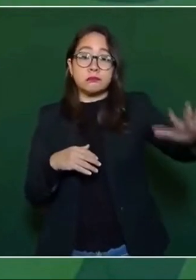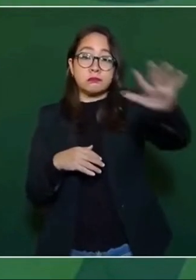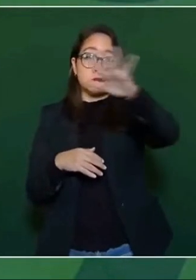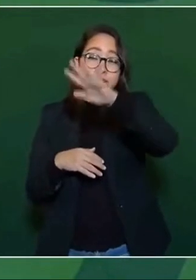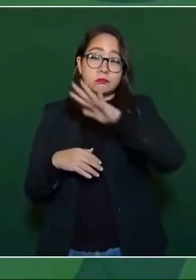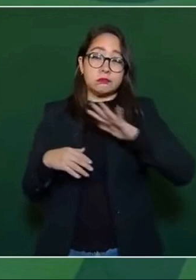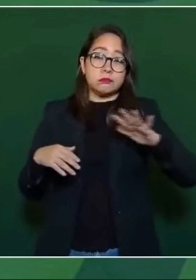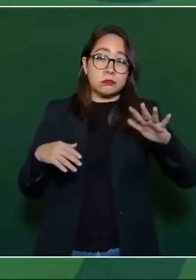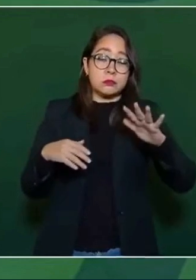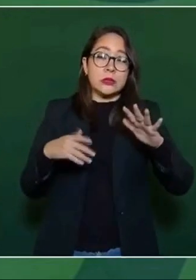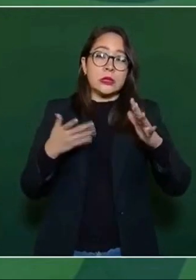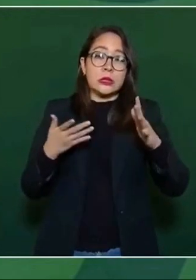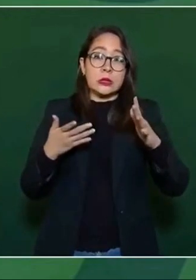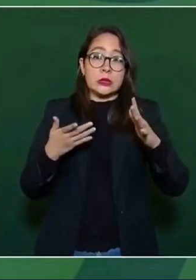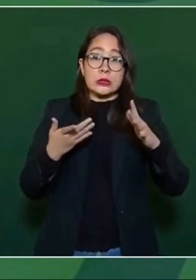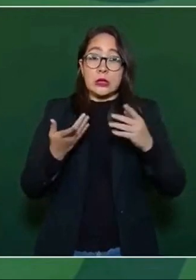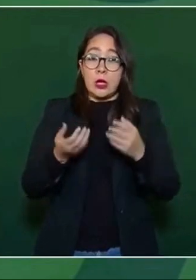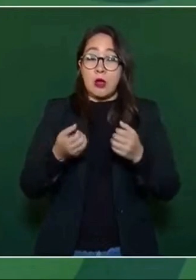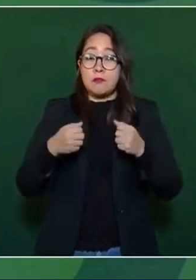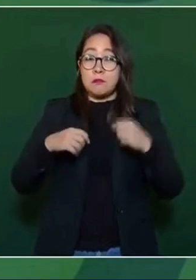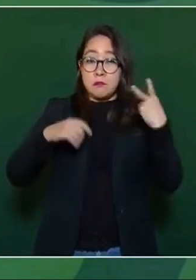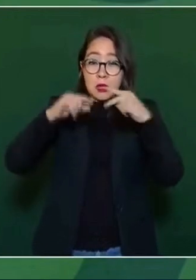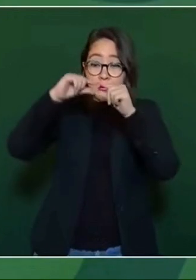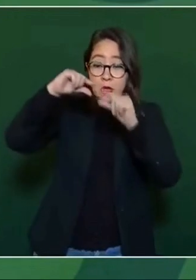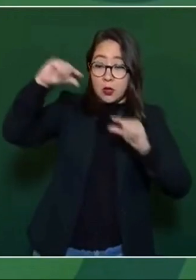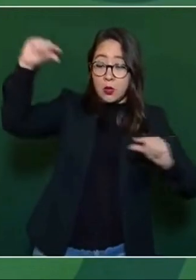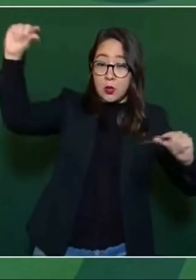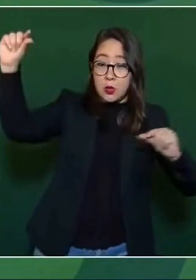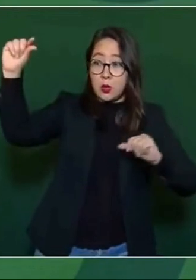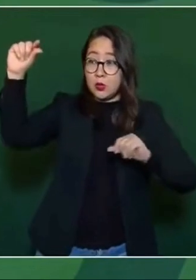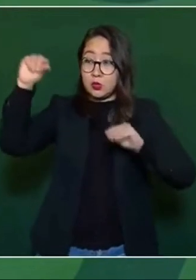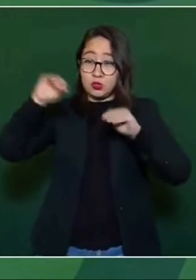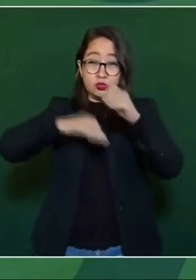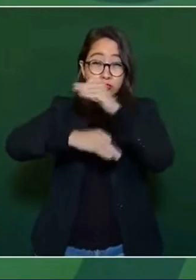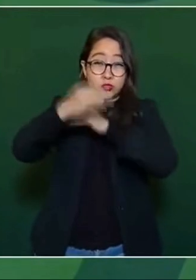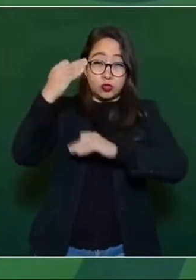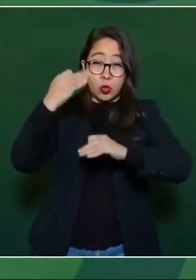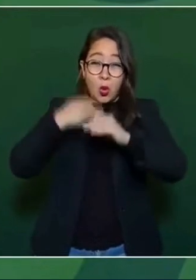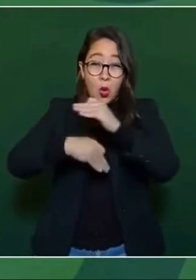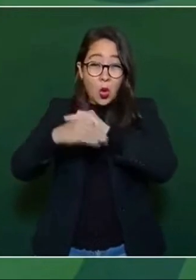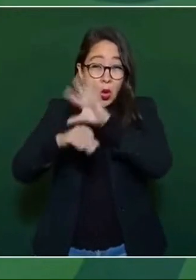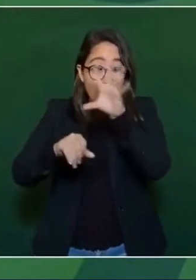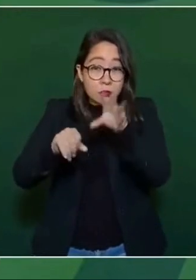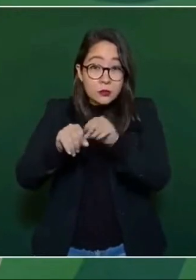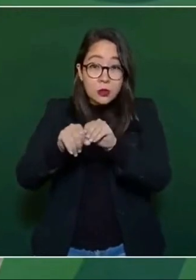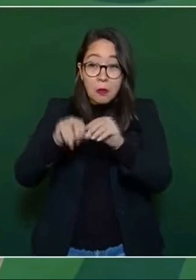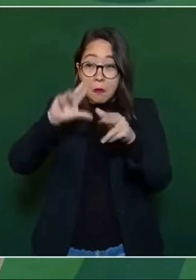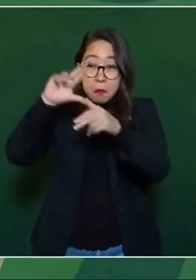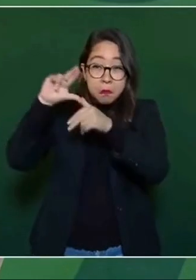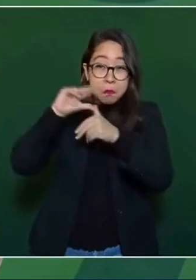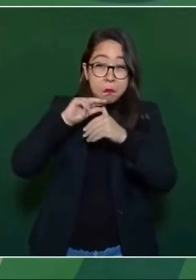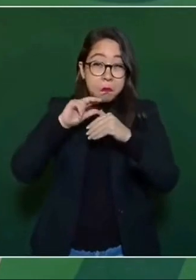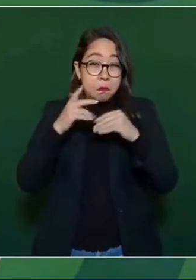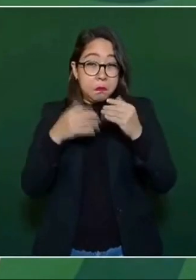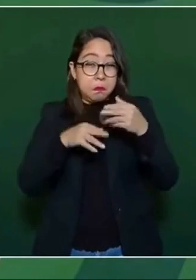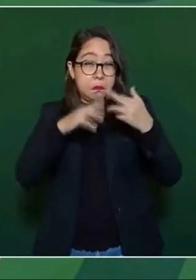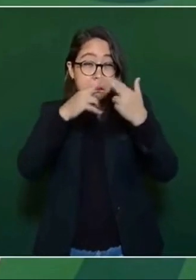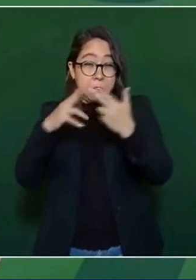territorio de Veracruz. Para tener una idea, Veracruz